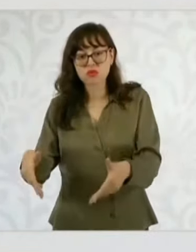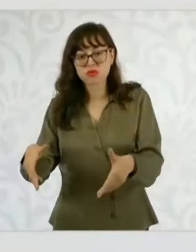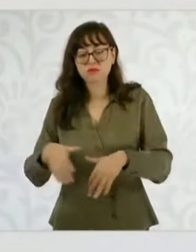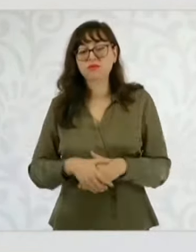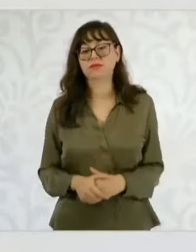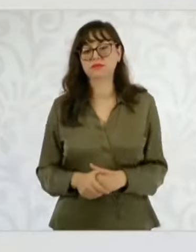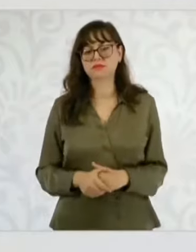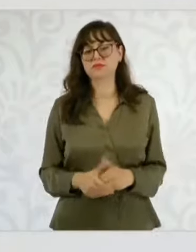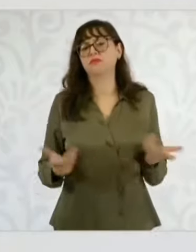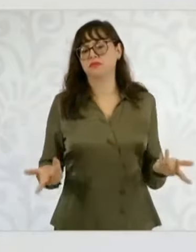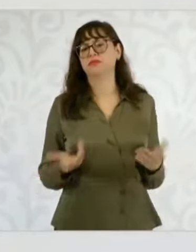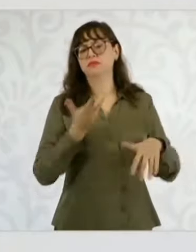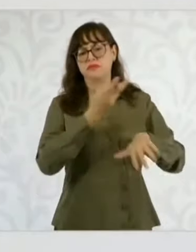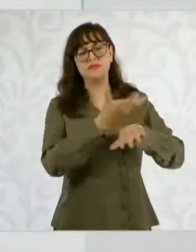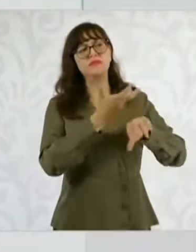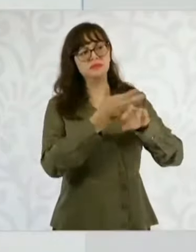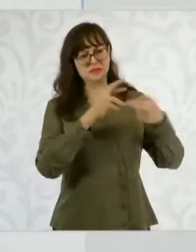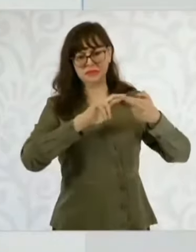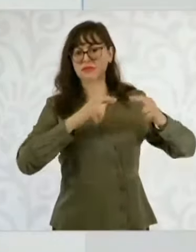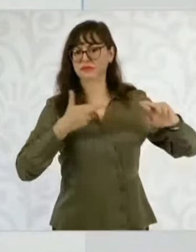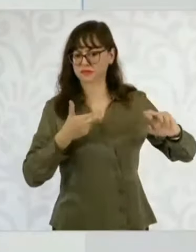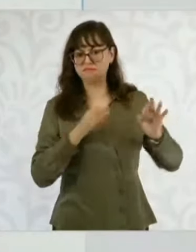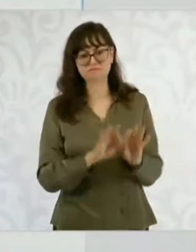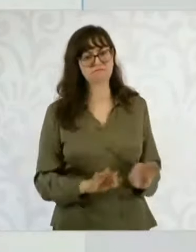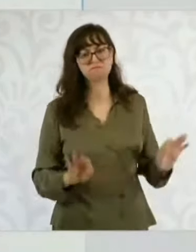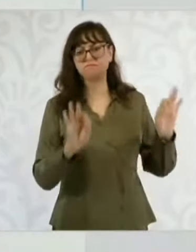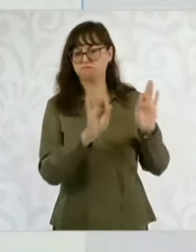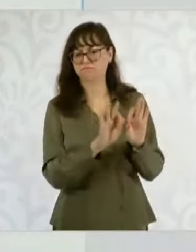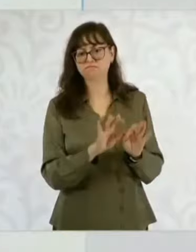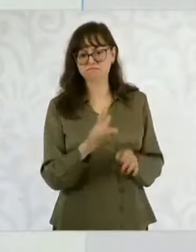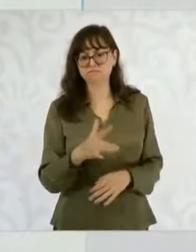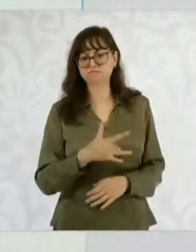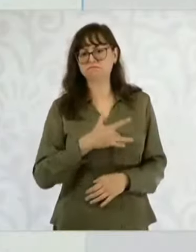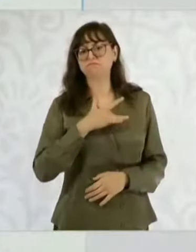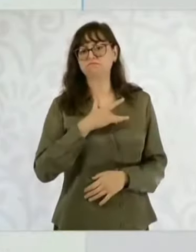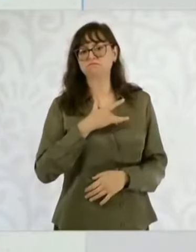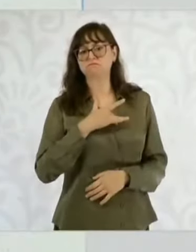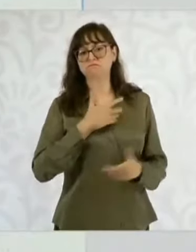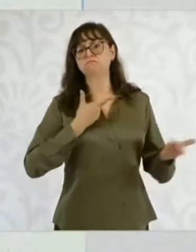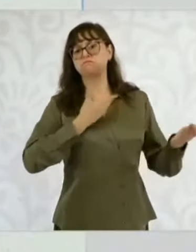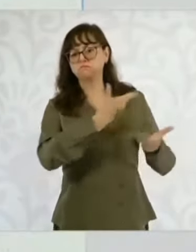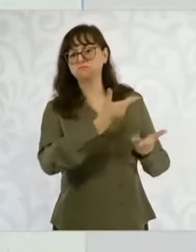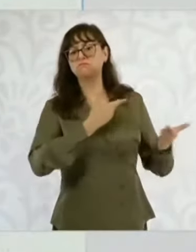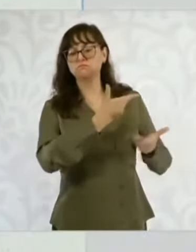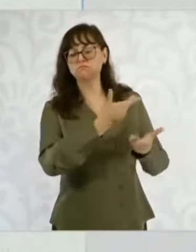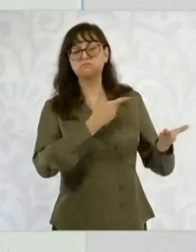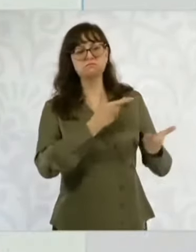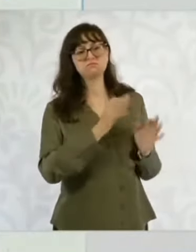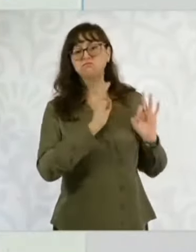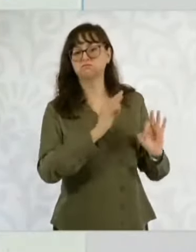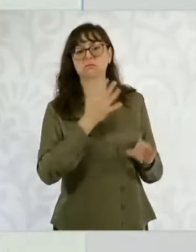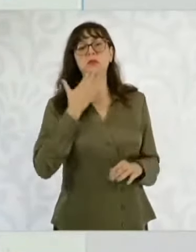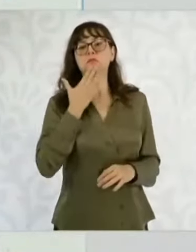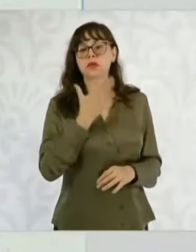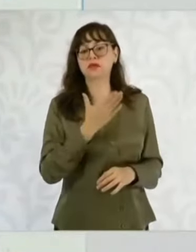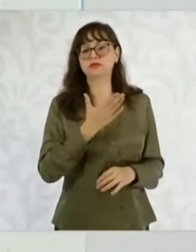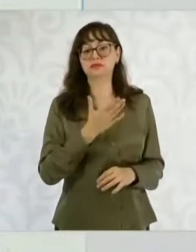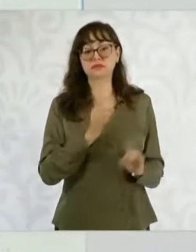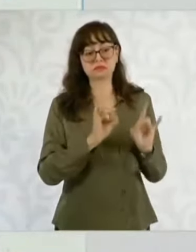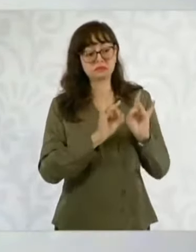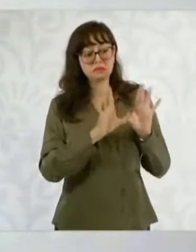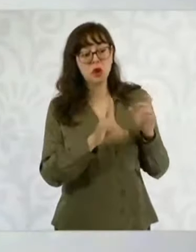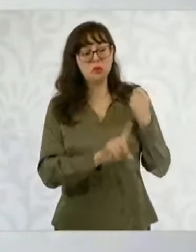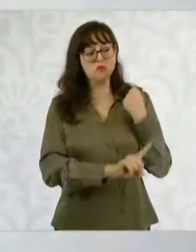relación con Estados Unidos es muy importante. Y repito, yo estoy convencida que va a haber buena relación y ahí donde haya